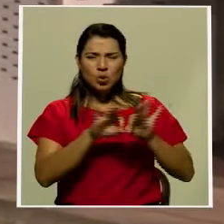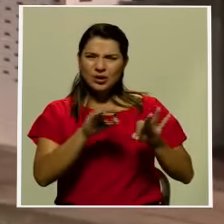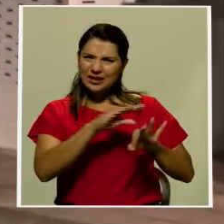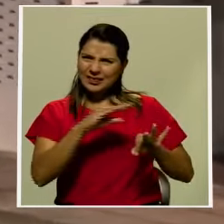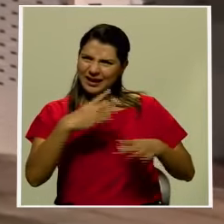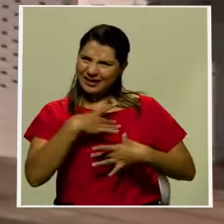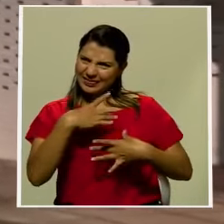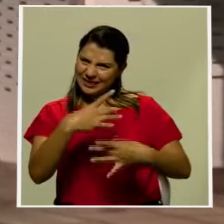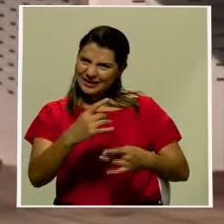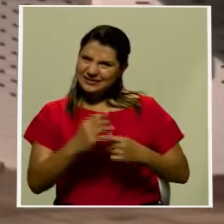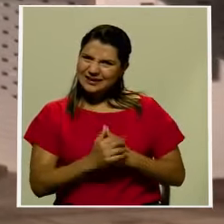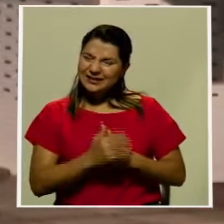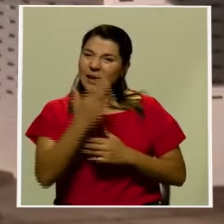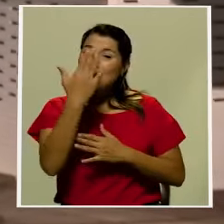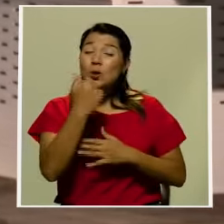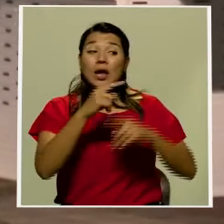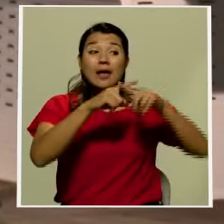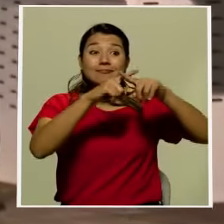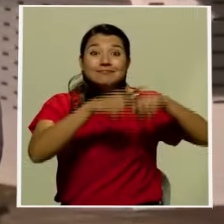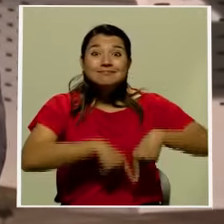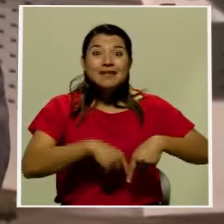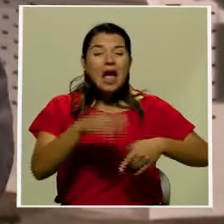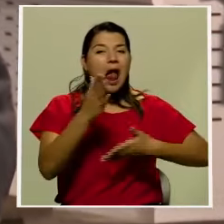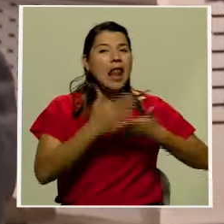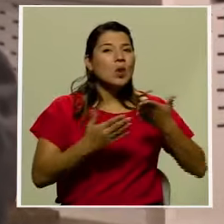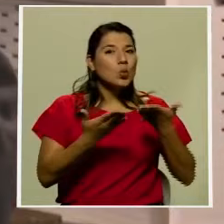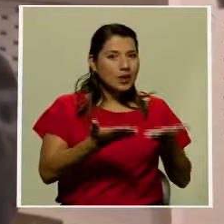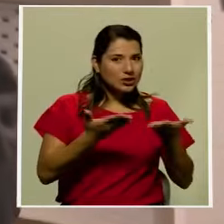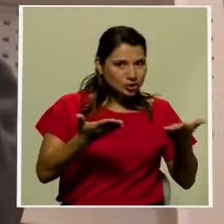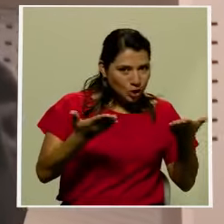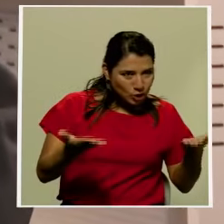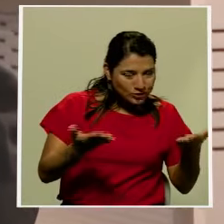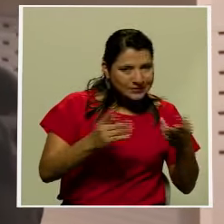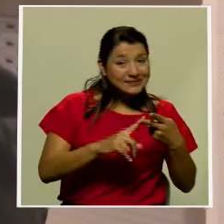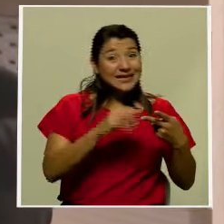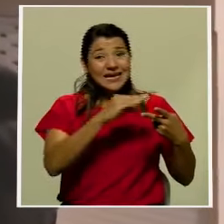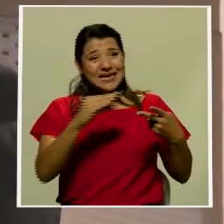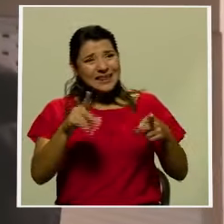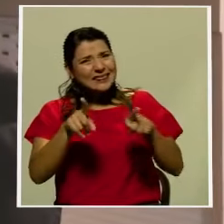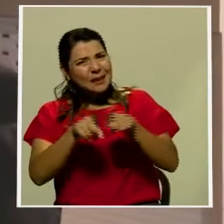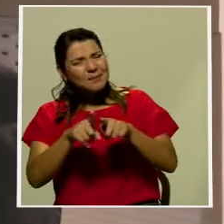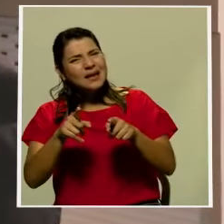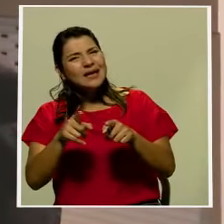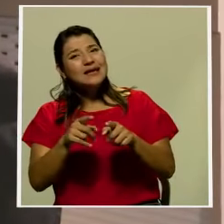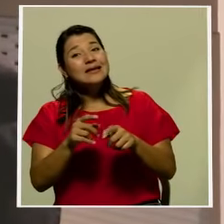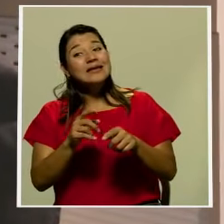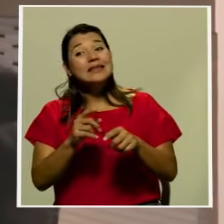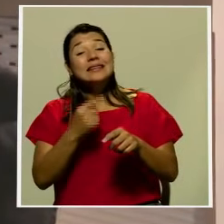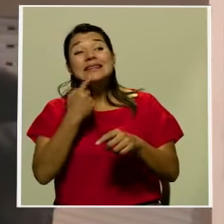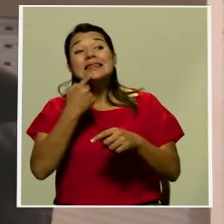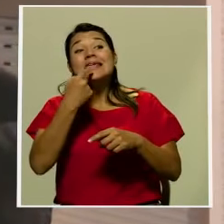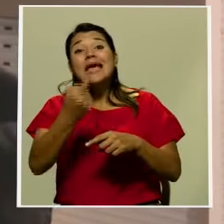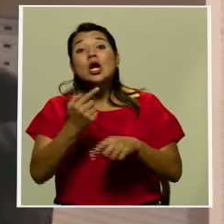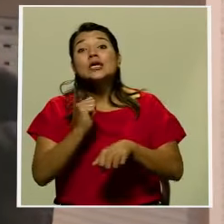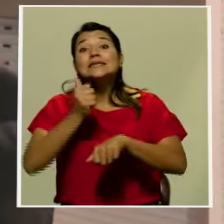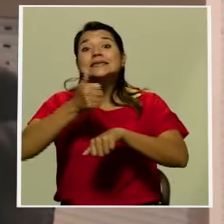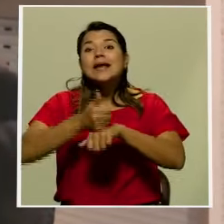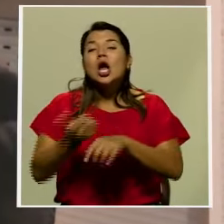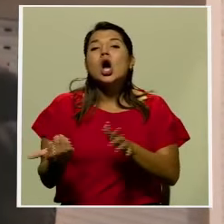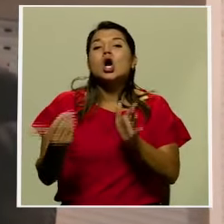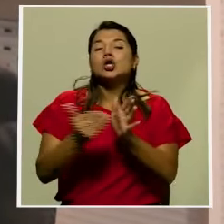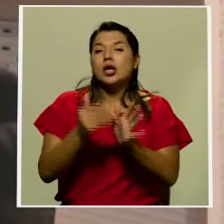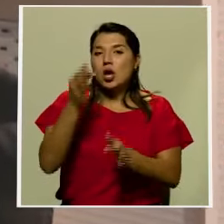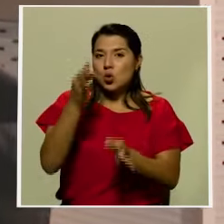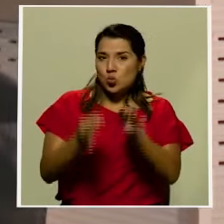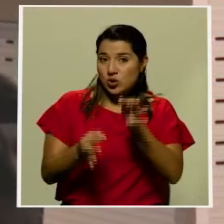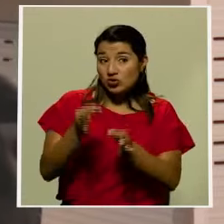cosas otras más bien solicita que si se da un nuevo juicio se valoren si existe o no el hecho por ejemplo